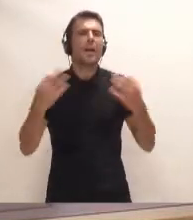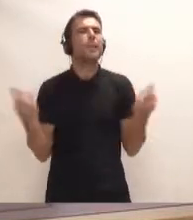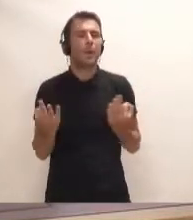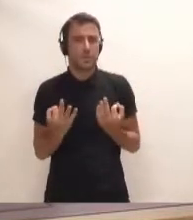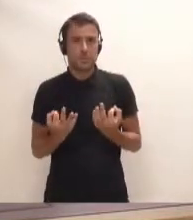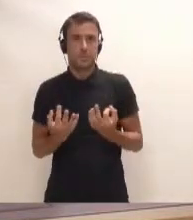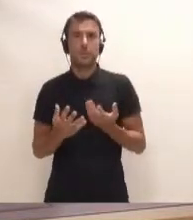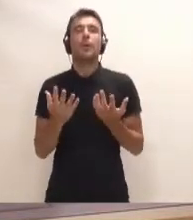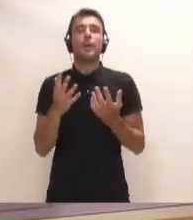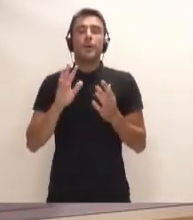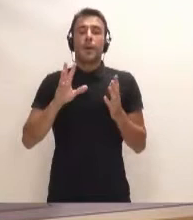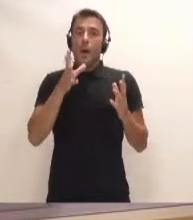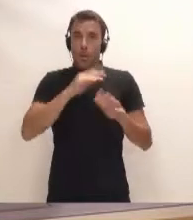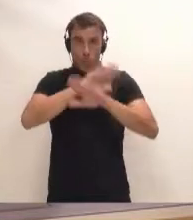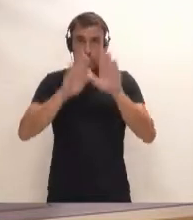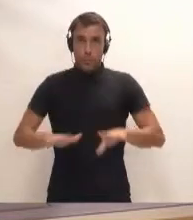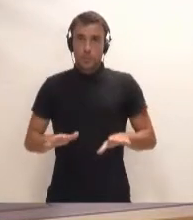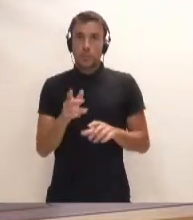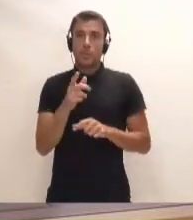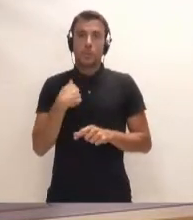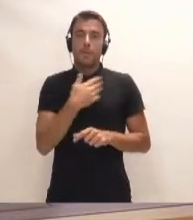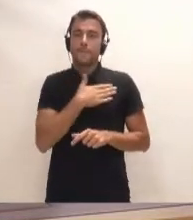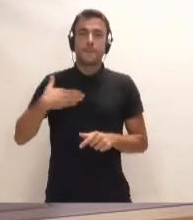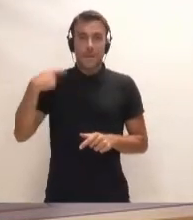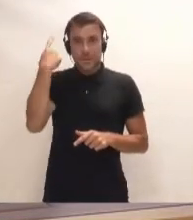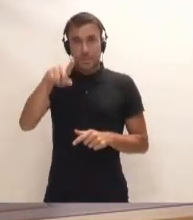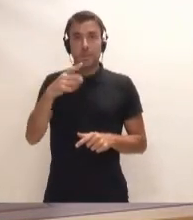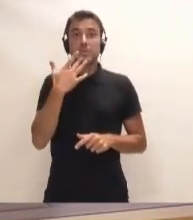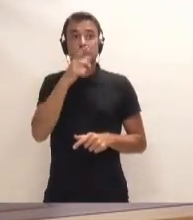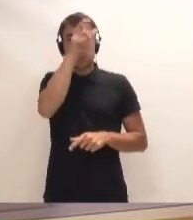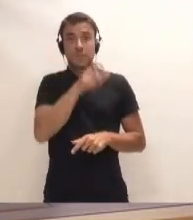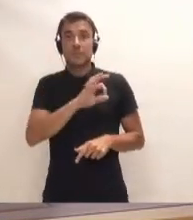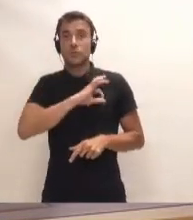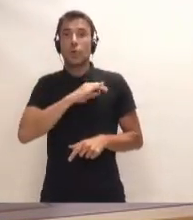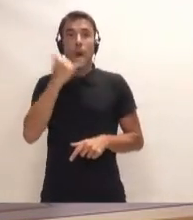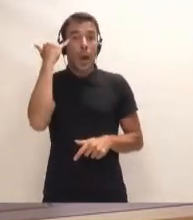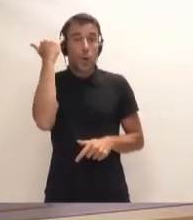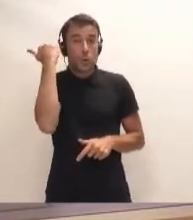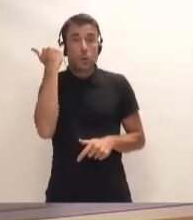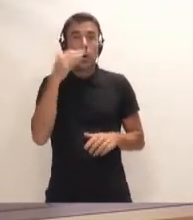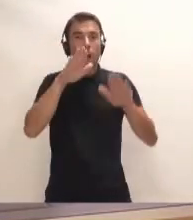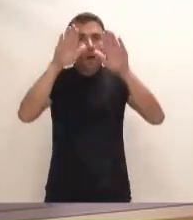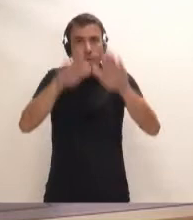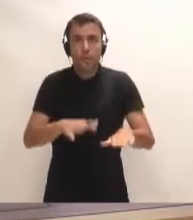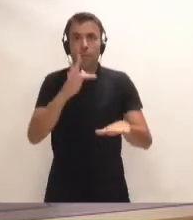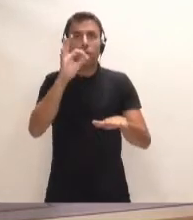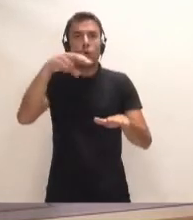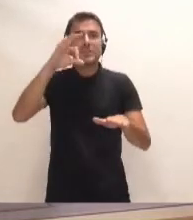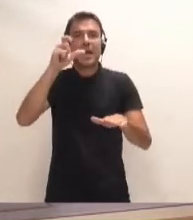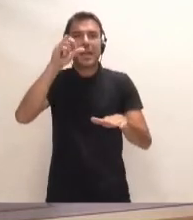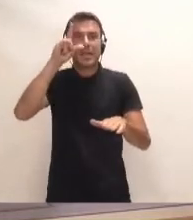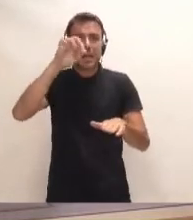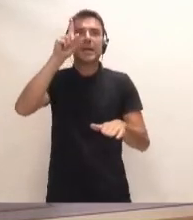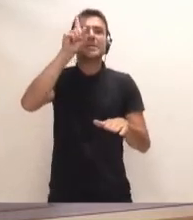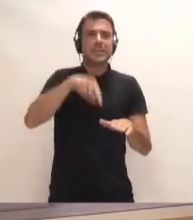terminar, realmente nos gustaría saber si el señor Carlos Alonso está a favor o no de Fonsalía, porque parece